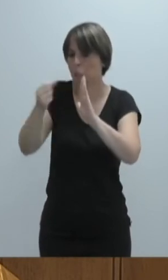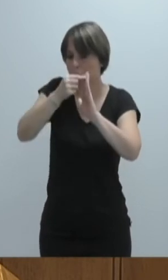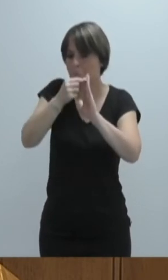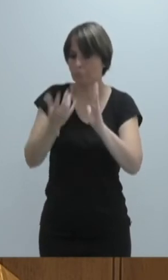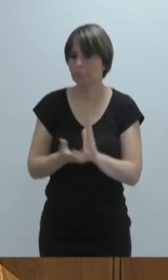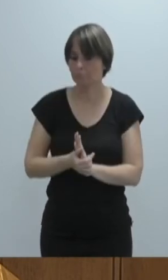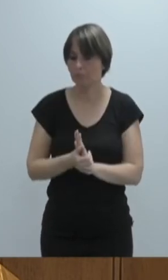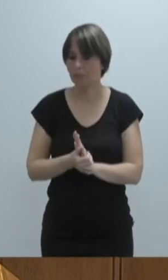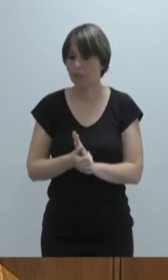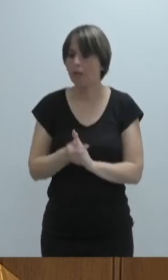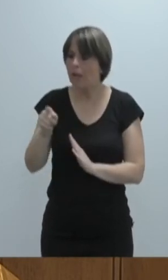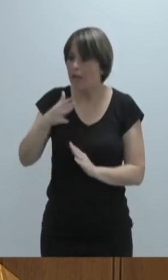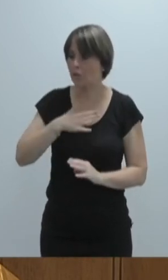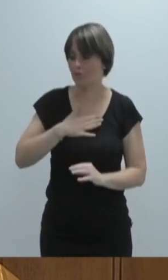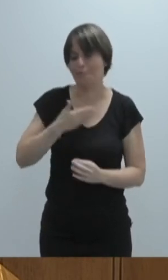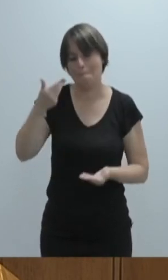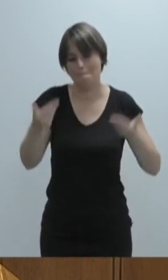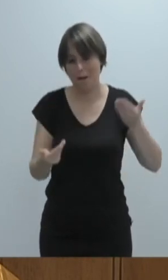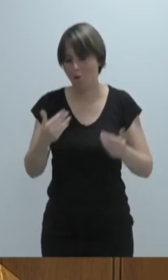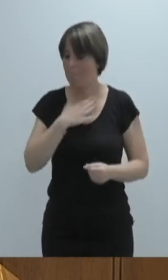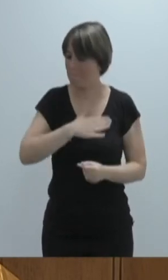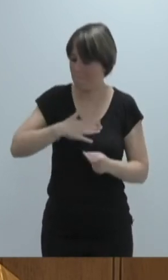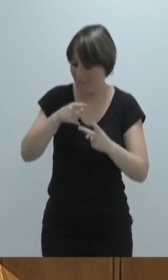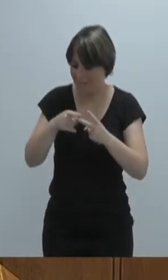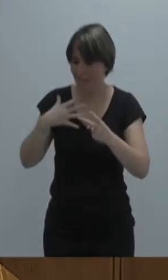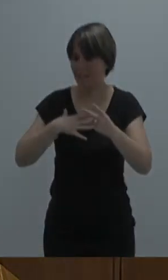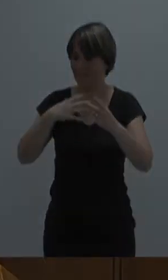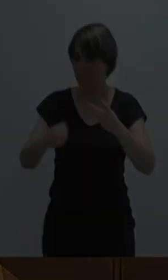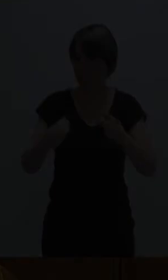lo que valoro, el bienestar, la salud y la vida de las personas.